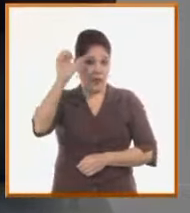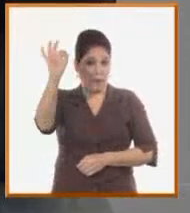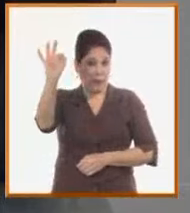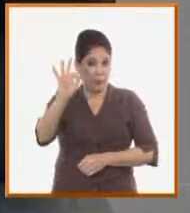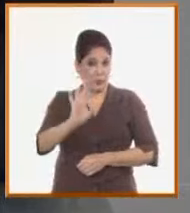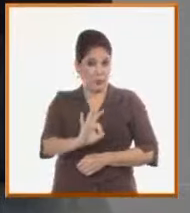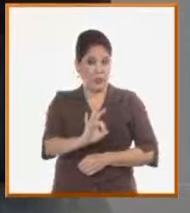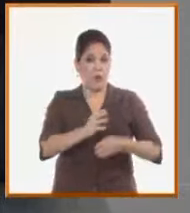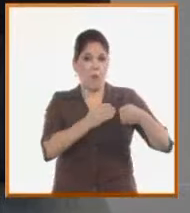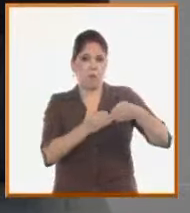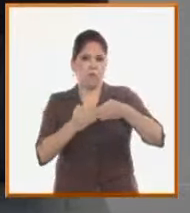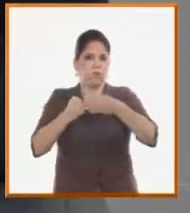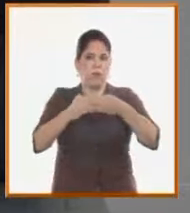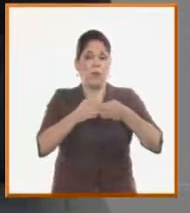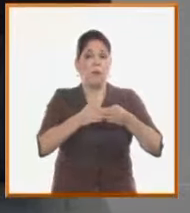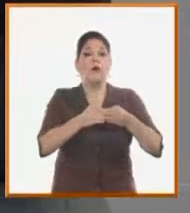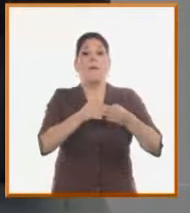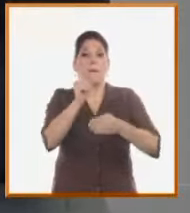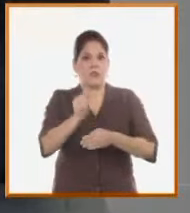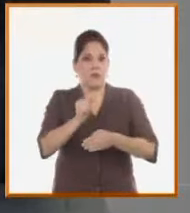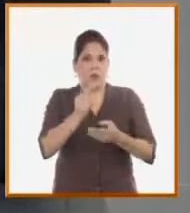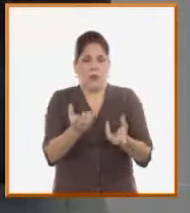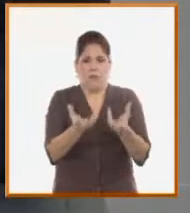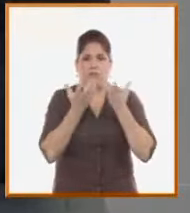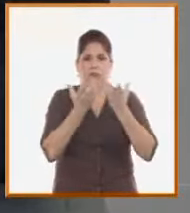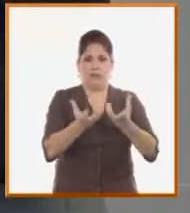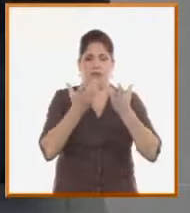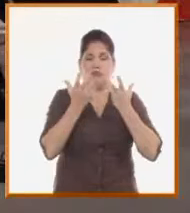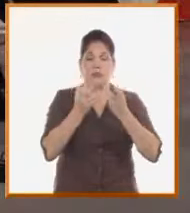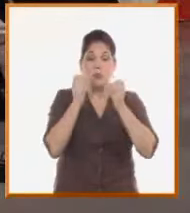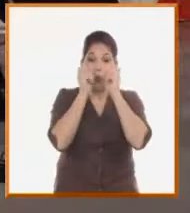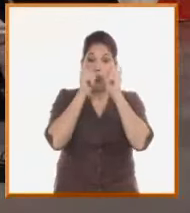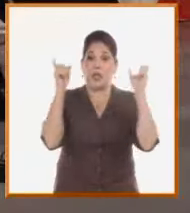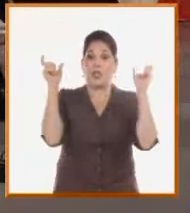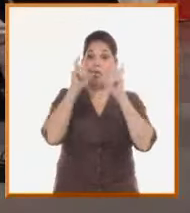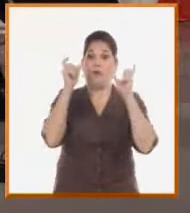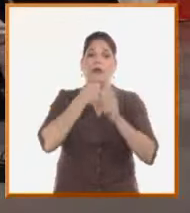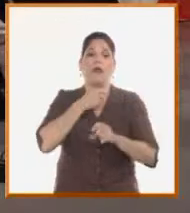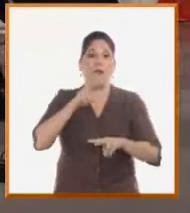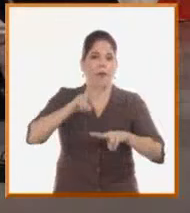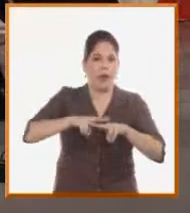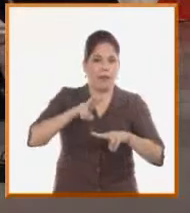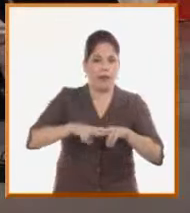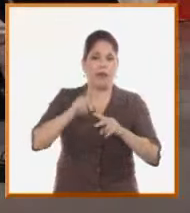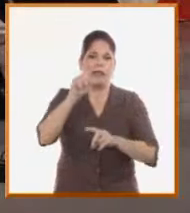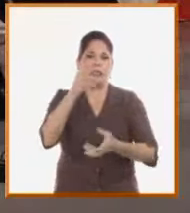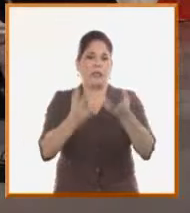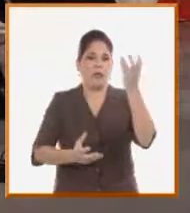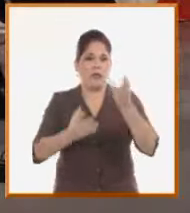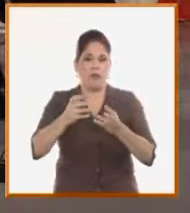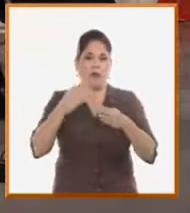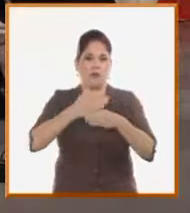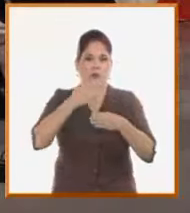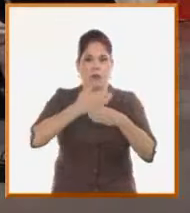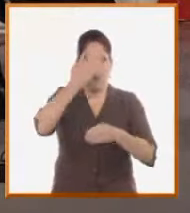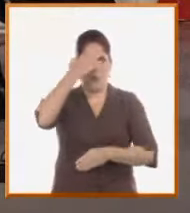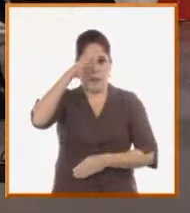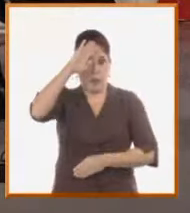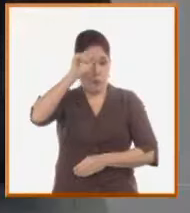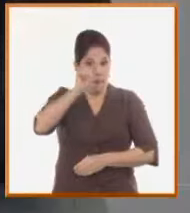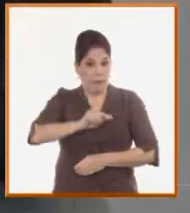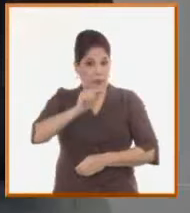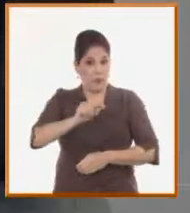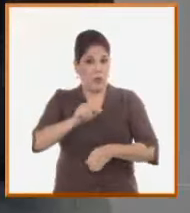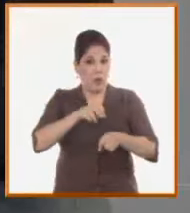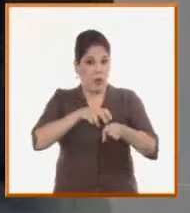aquella época, 800 mil visitantes. Y que tuvo un impacto tremendo en ciudades como La Habana, Cienfuegos, Santiago. Los cruceristas que realmente